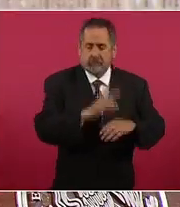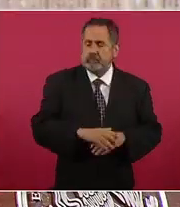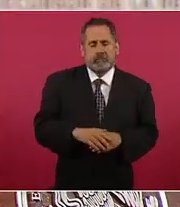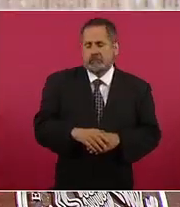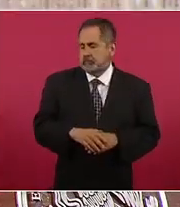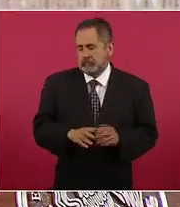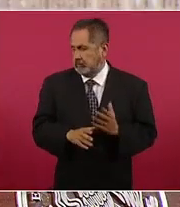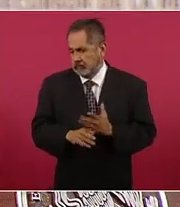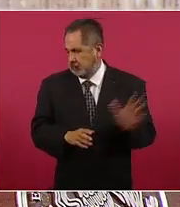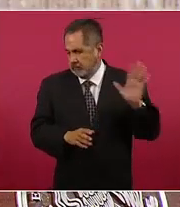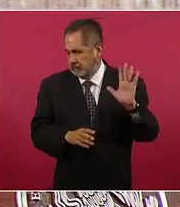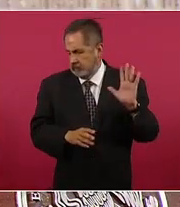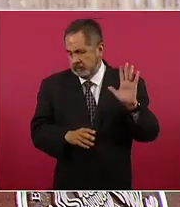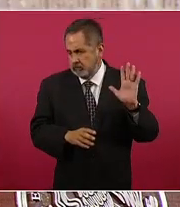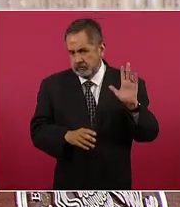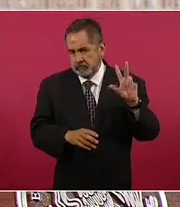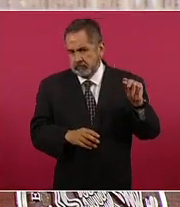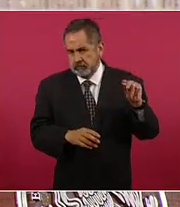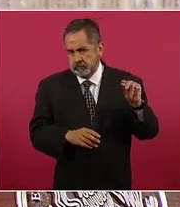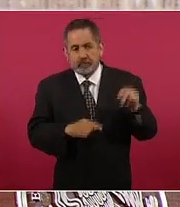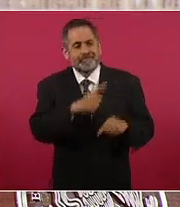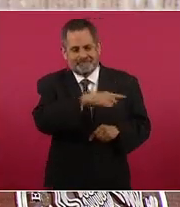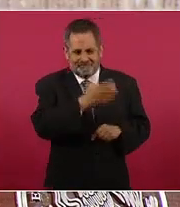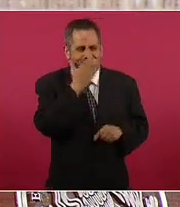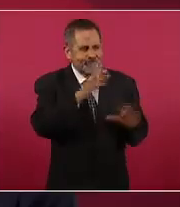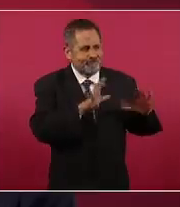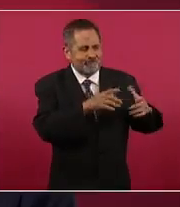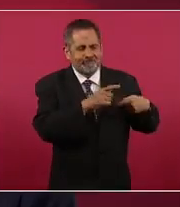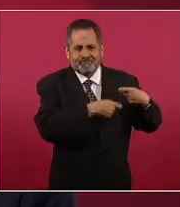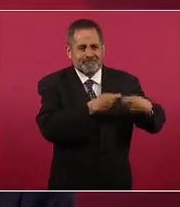eso tiene que ver con el conservadurismo